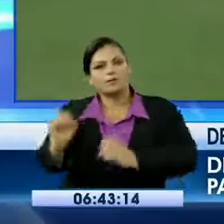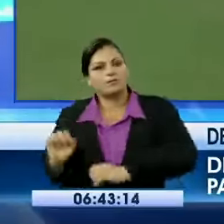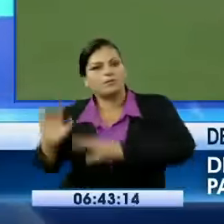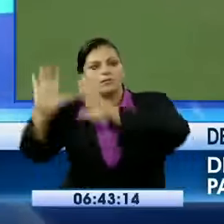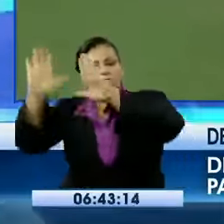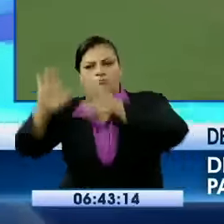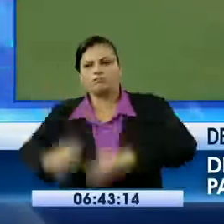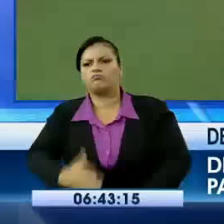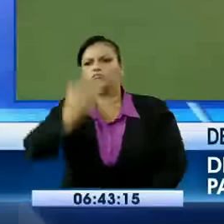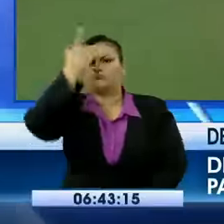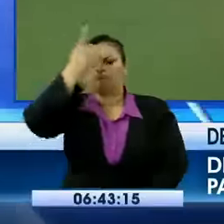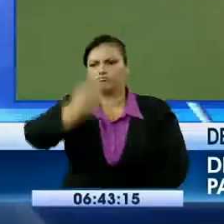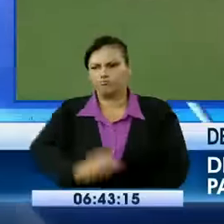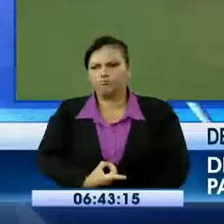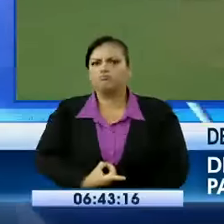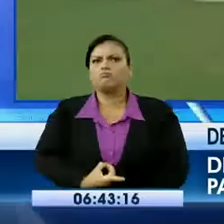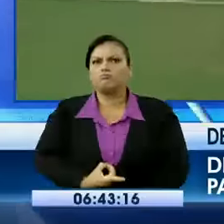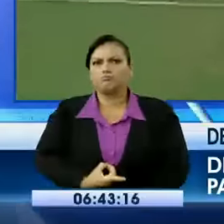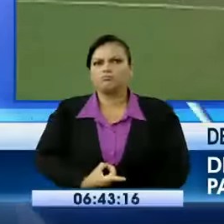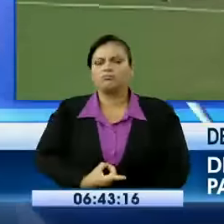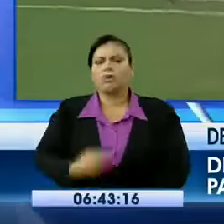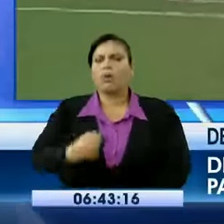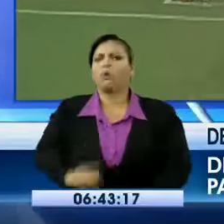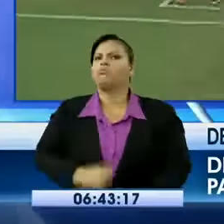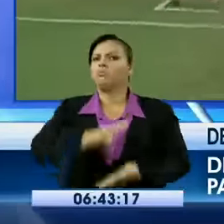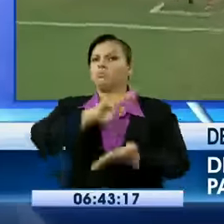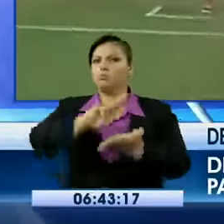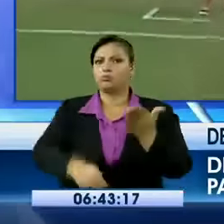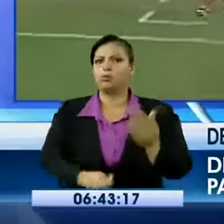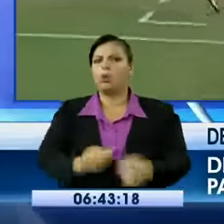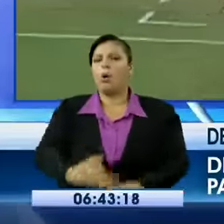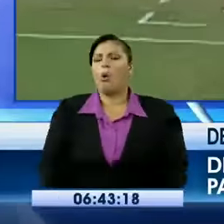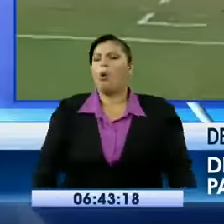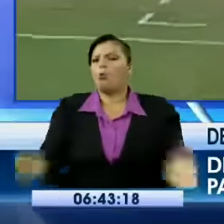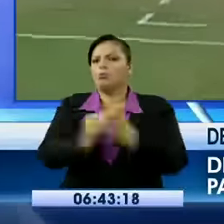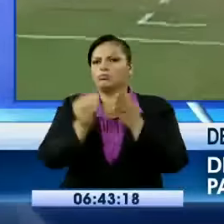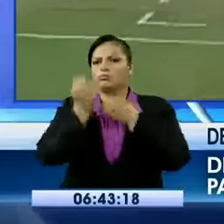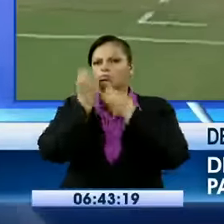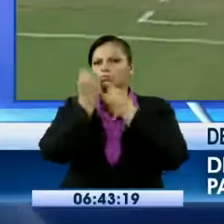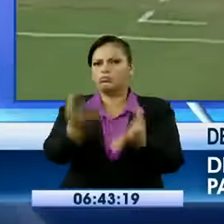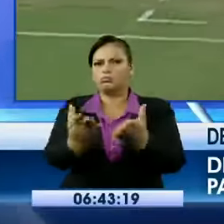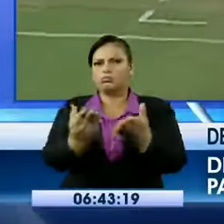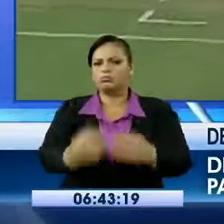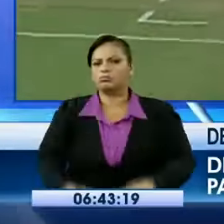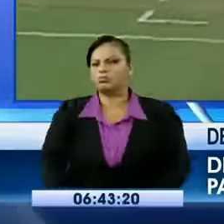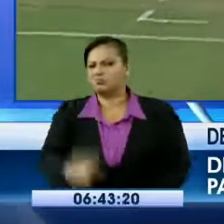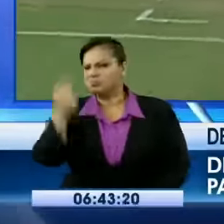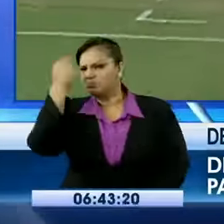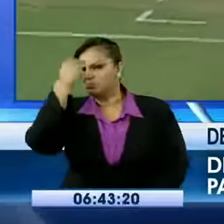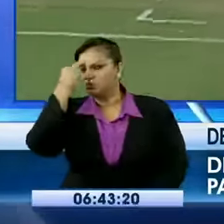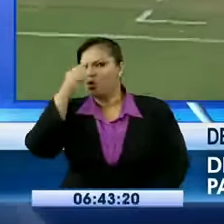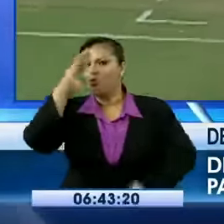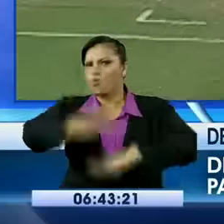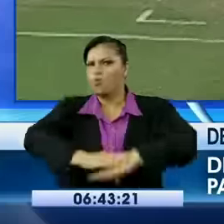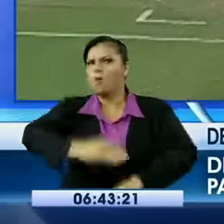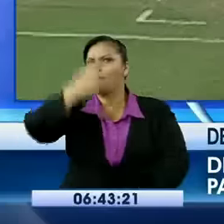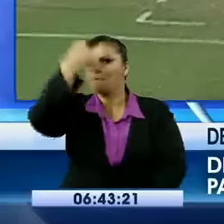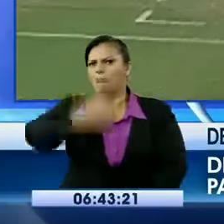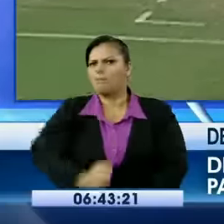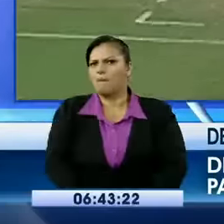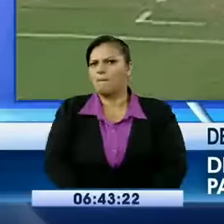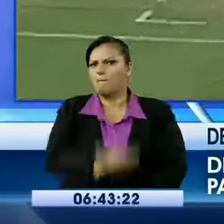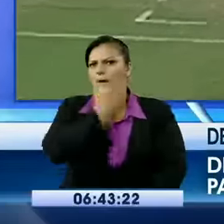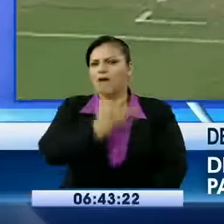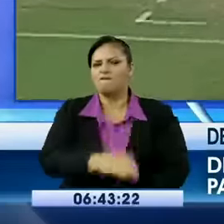digo. Para mí, lo mandaron, eso lo están mandando a hacer. Para desdibujar a una directiva que sí está